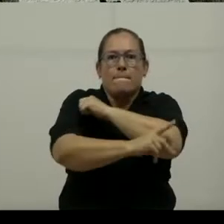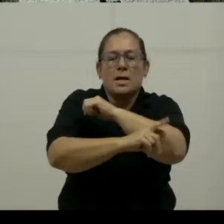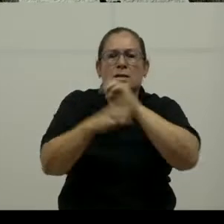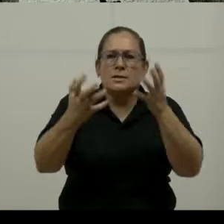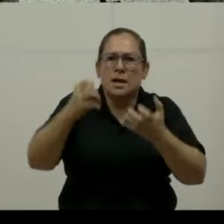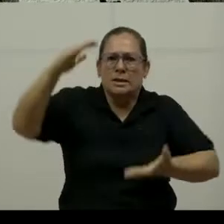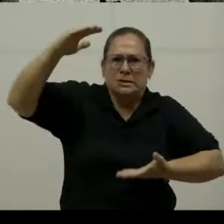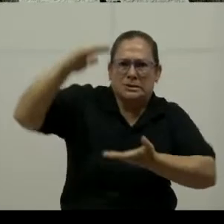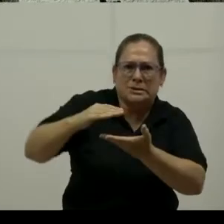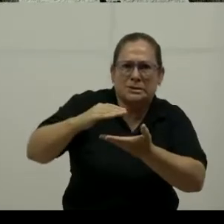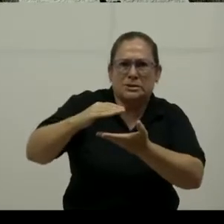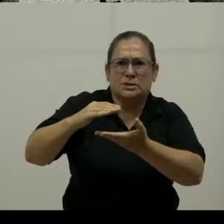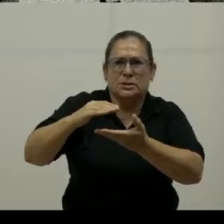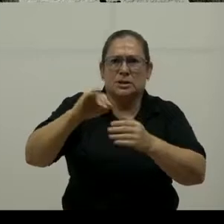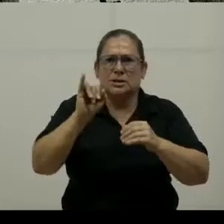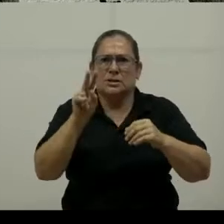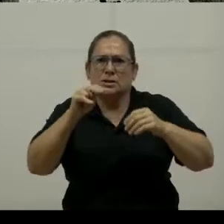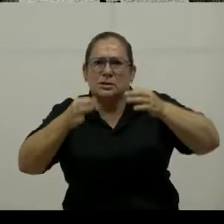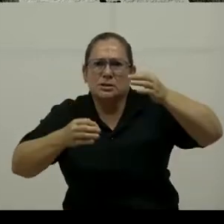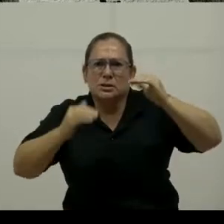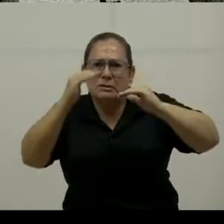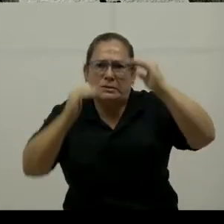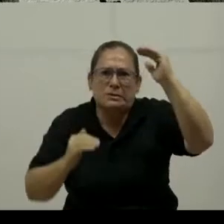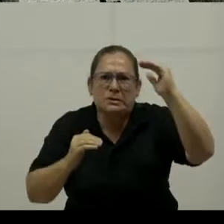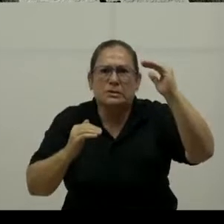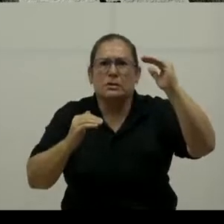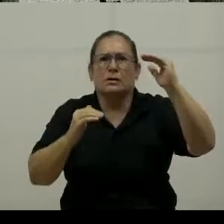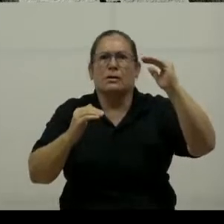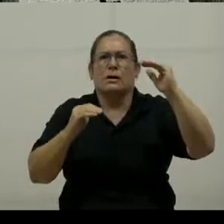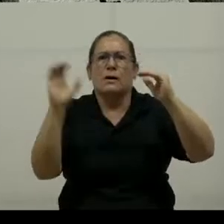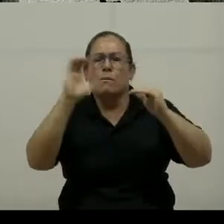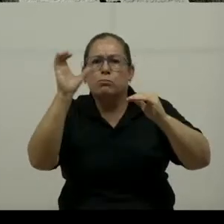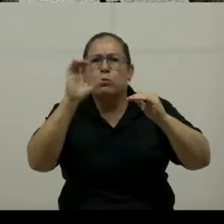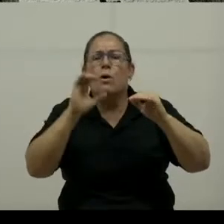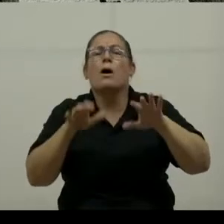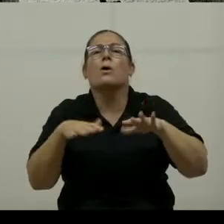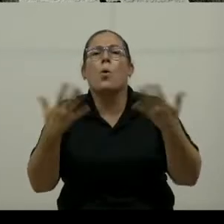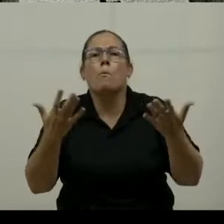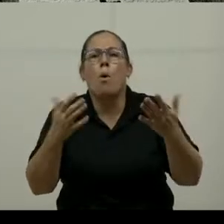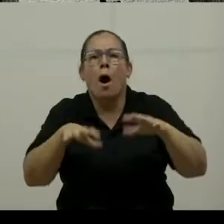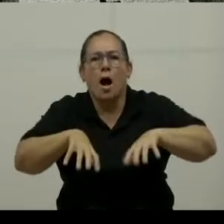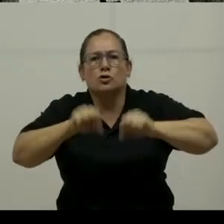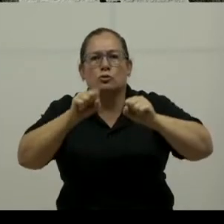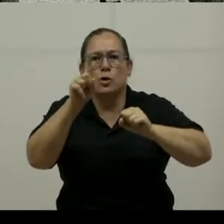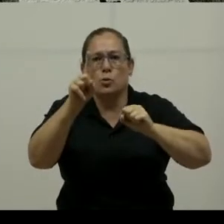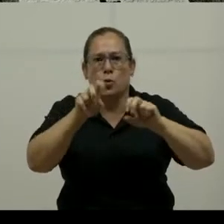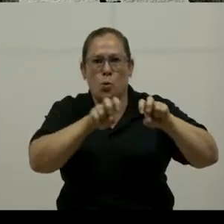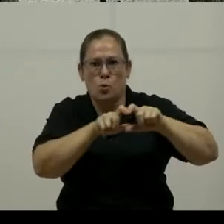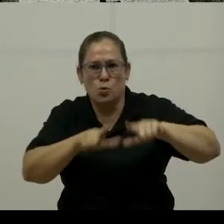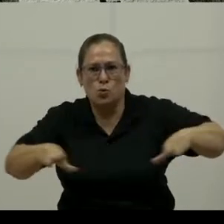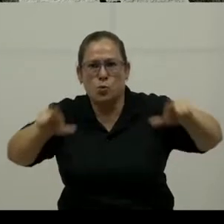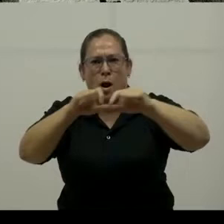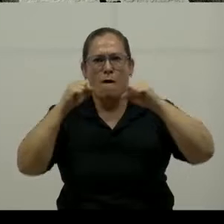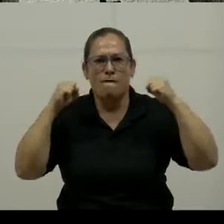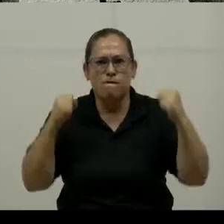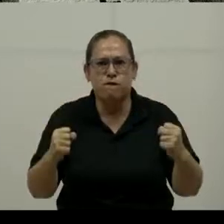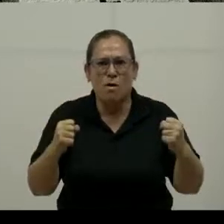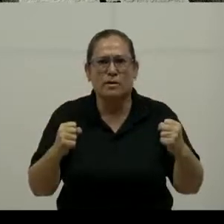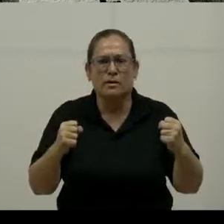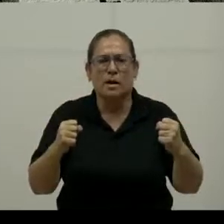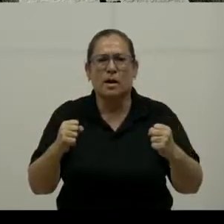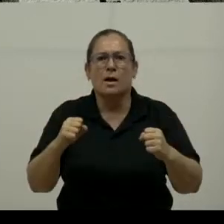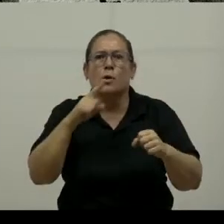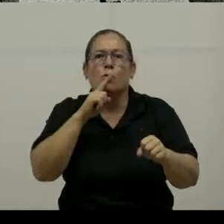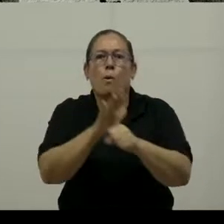oportunidades de progreso. Pero además, Angie, vamos a asumir una posición muy fuerte y es el compromiso país de ser cero